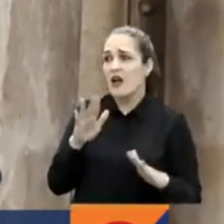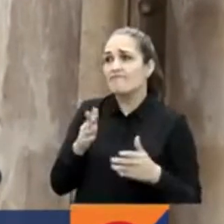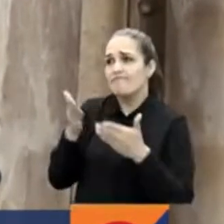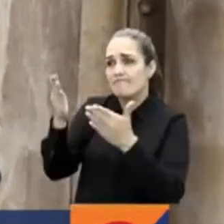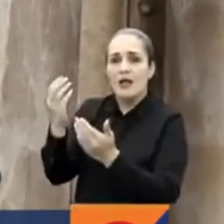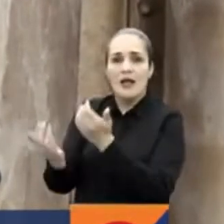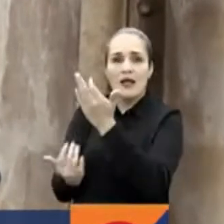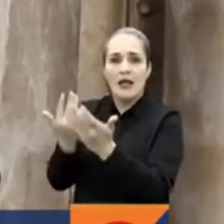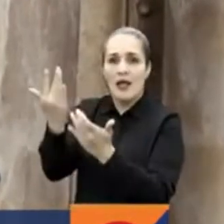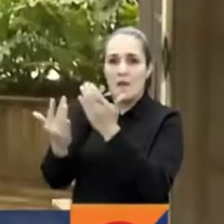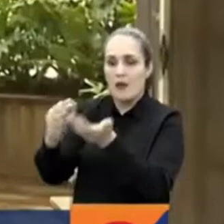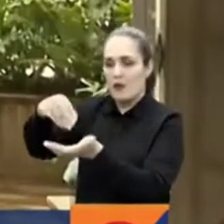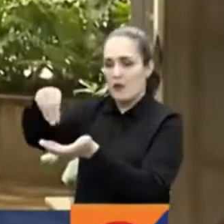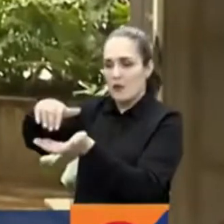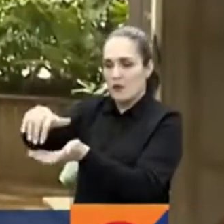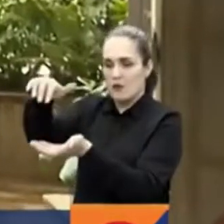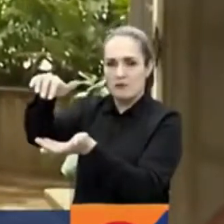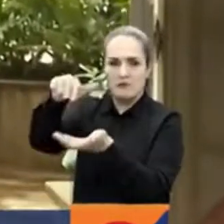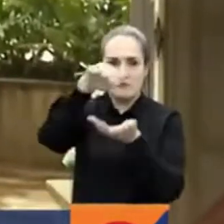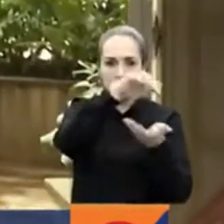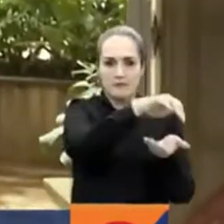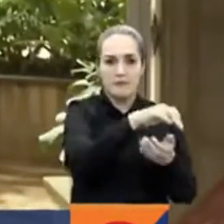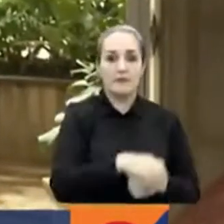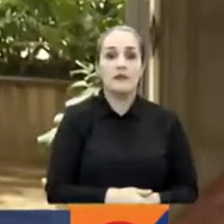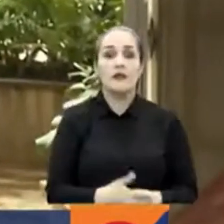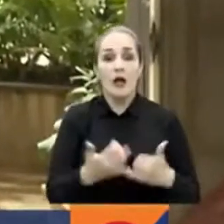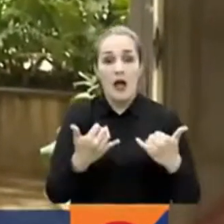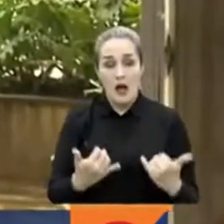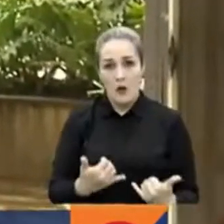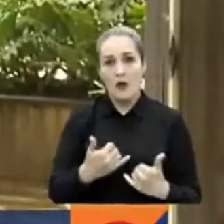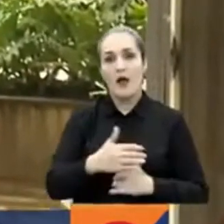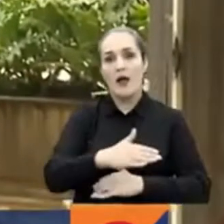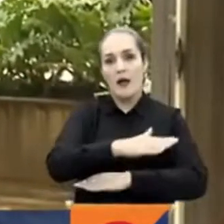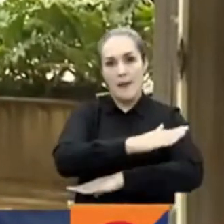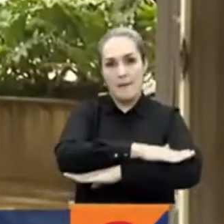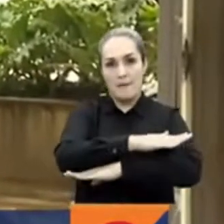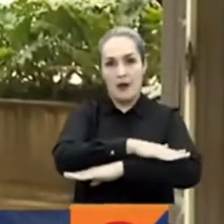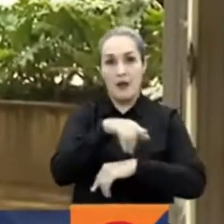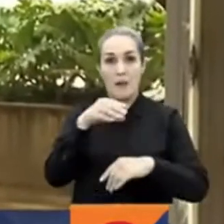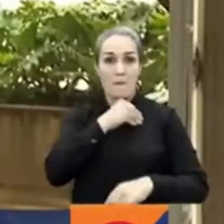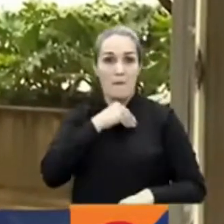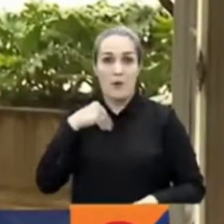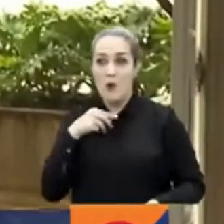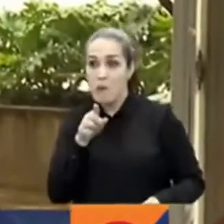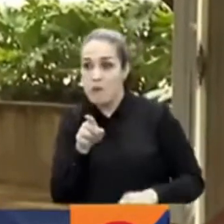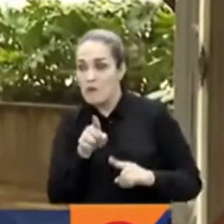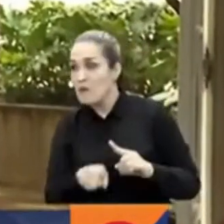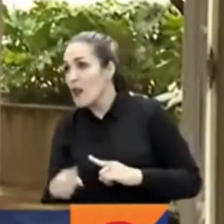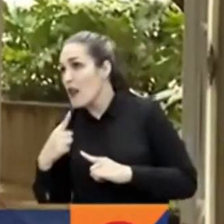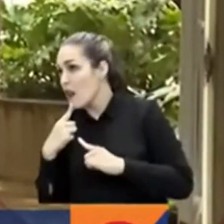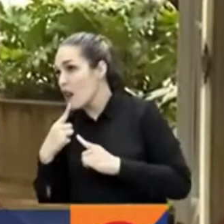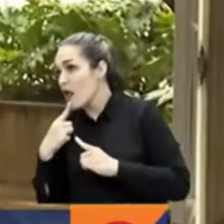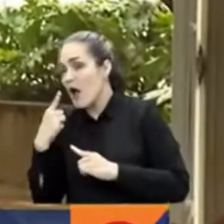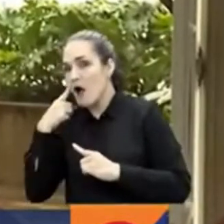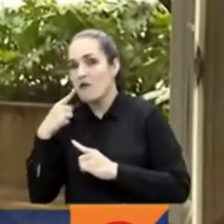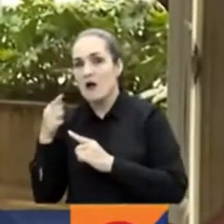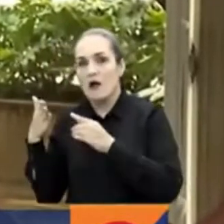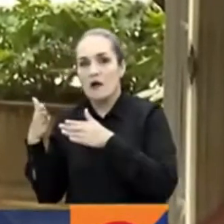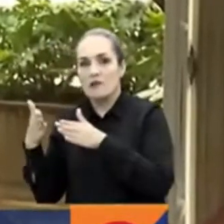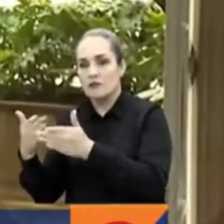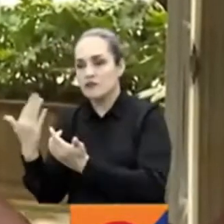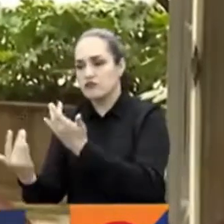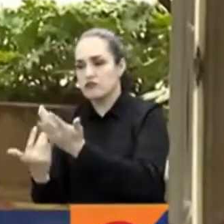llegada a Colombia de las cenizas. Nuestra embajada en Polión está trabajando ya en todo lo que es el proceso para poder hacer la